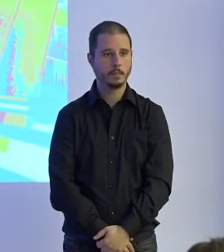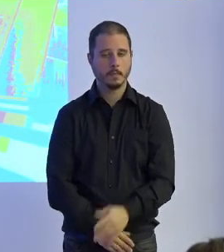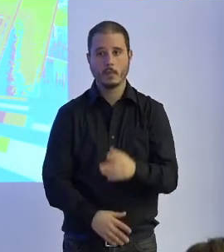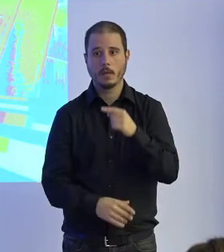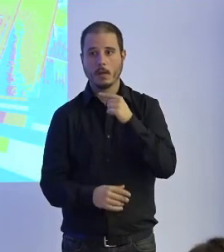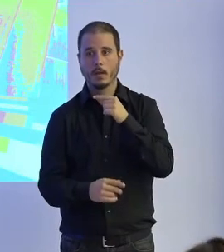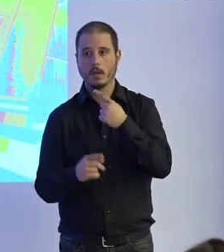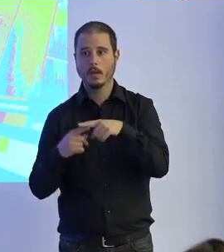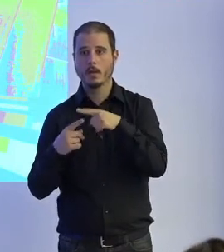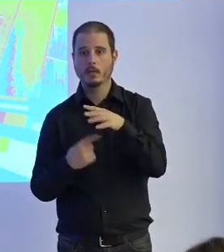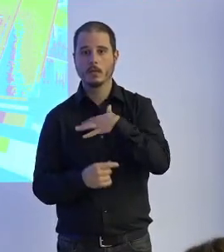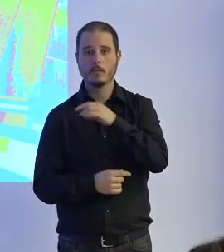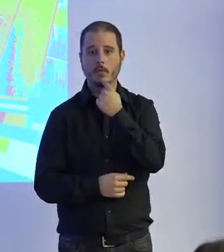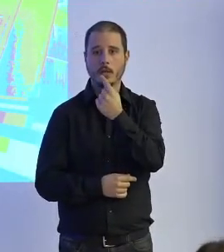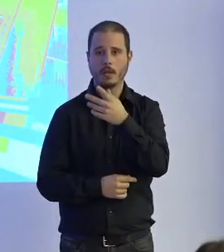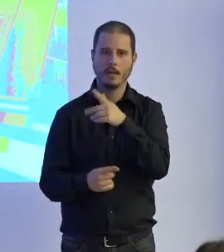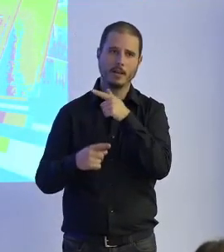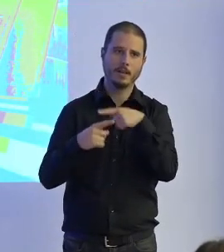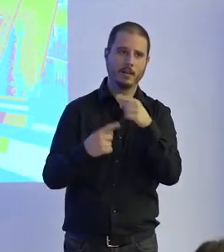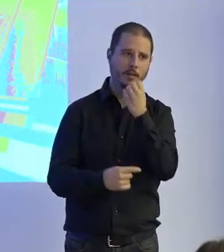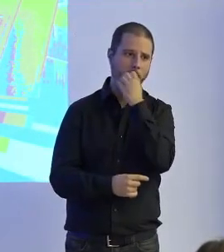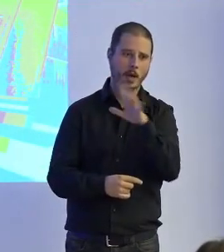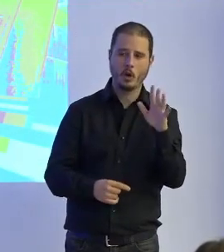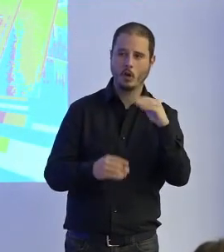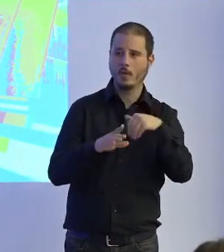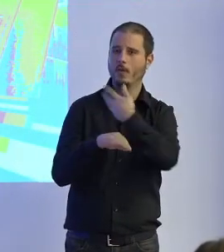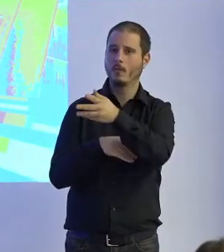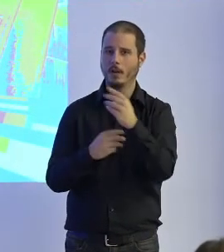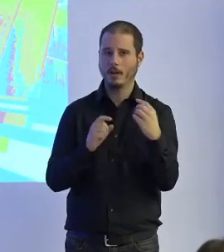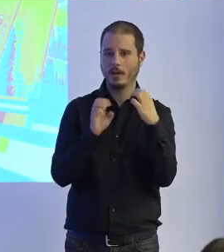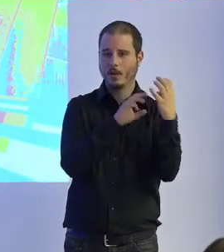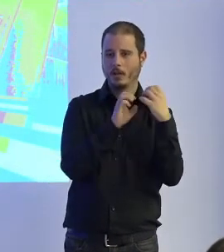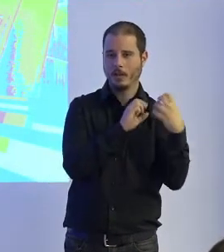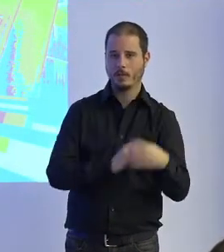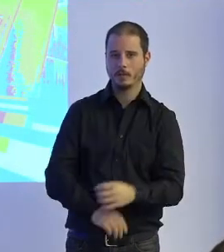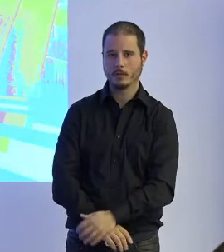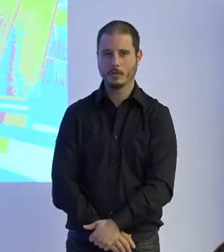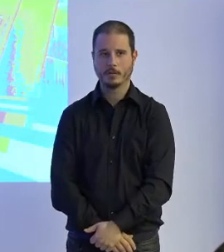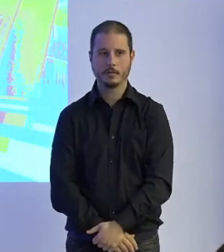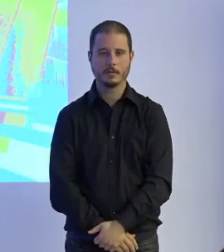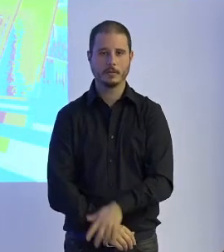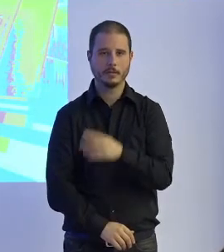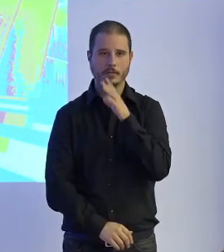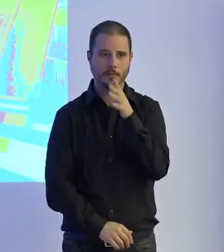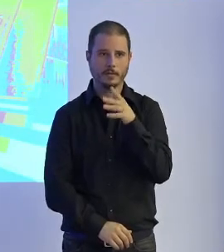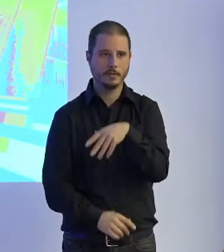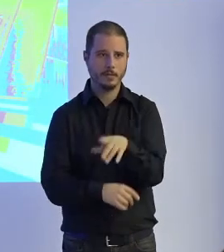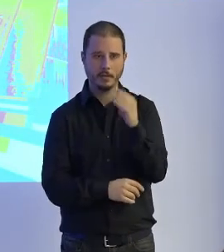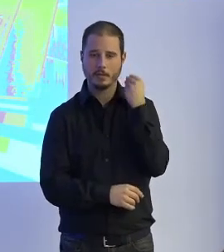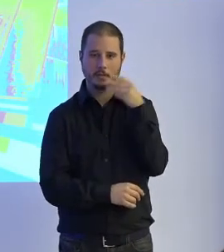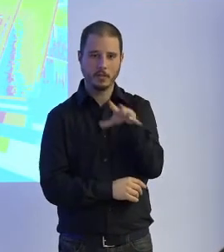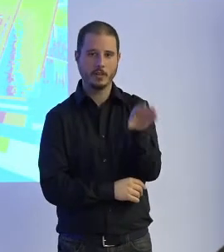puedes decir y otras que casi mejor las decimos o te lo pregunto o te recono porque creo que te hemos entendido